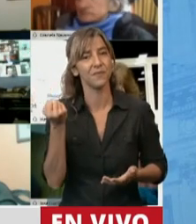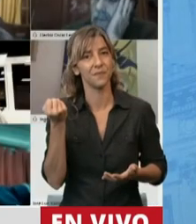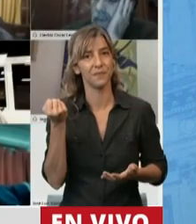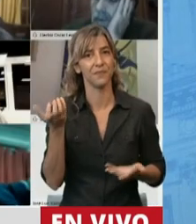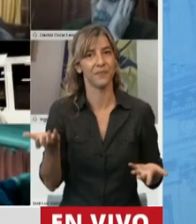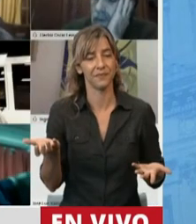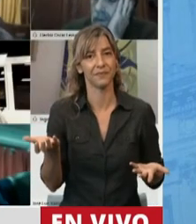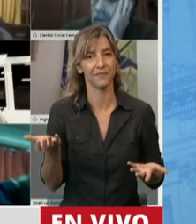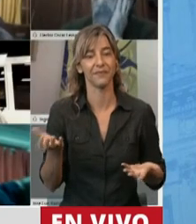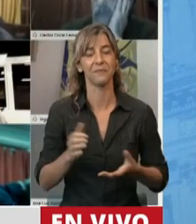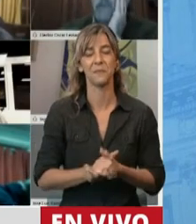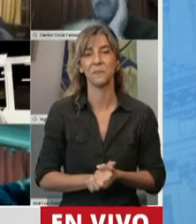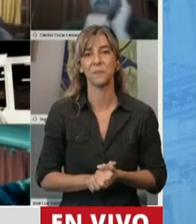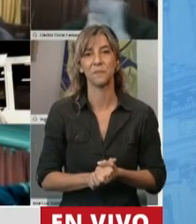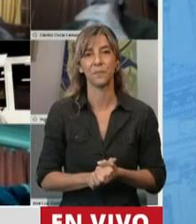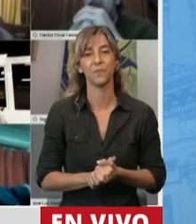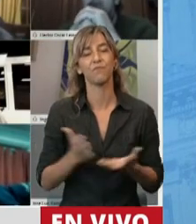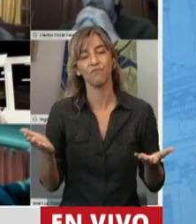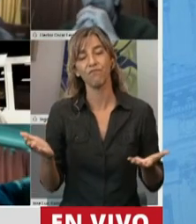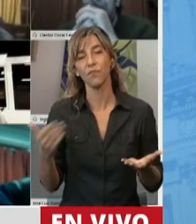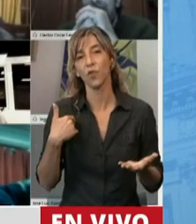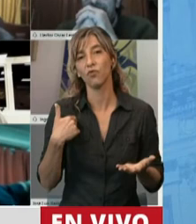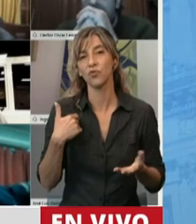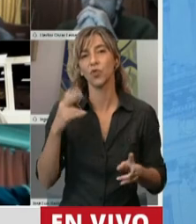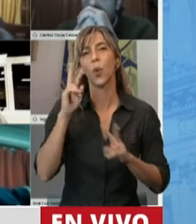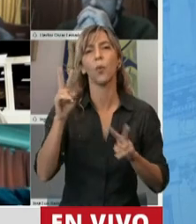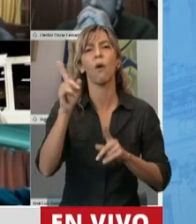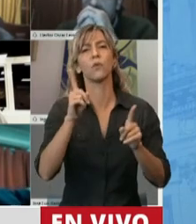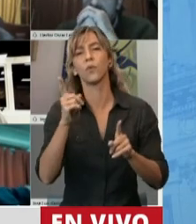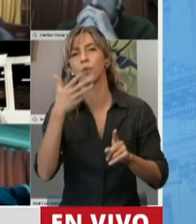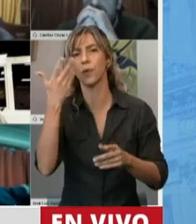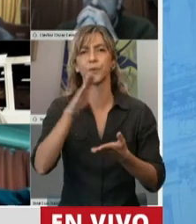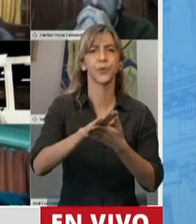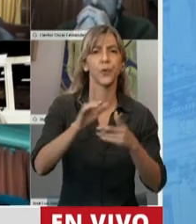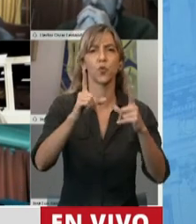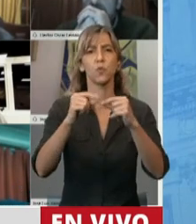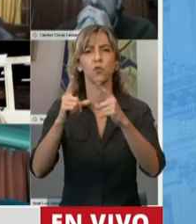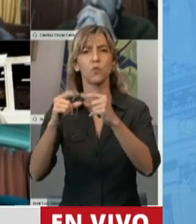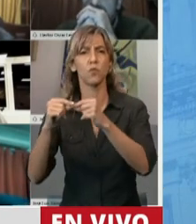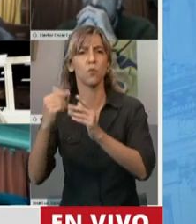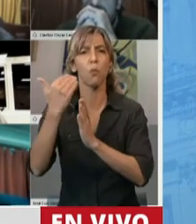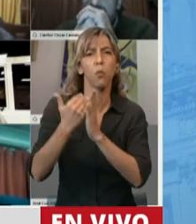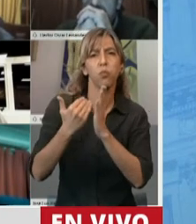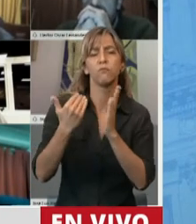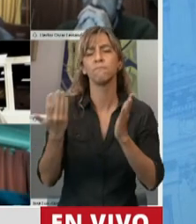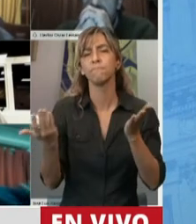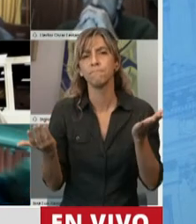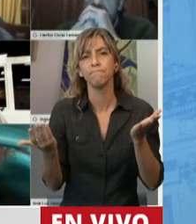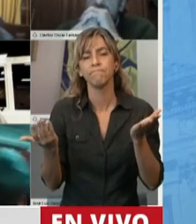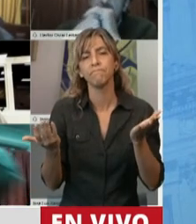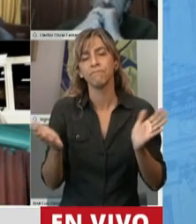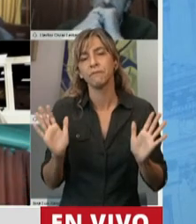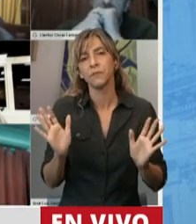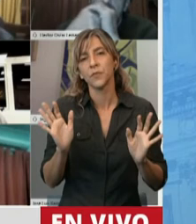Presidente, yo veo que se habla mucho de números y los números son, en